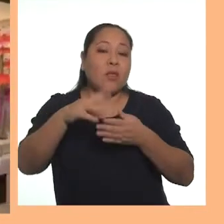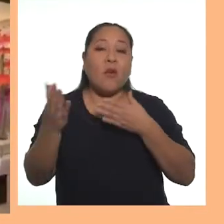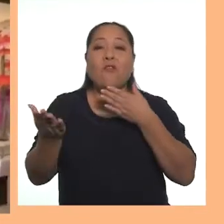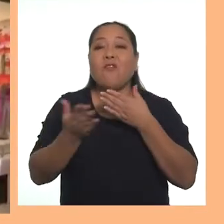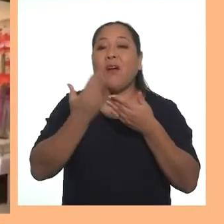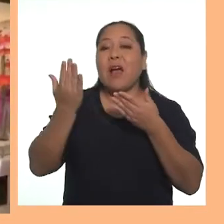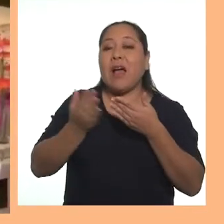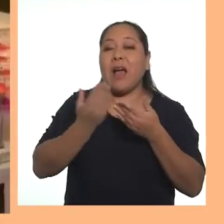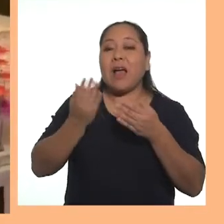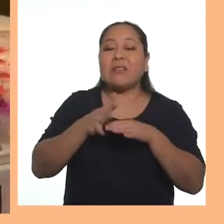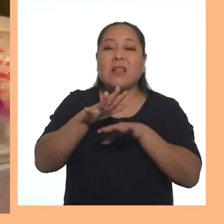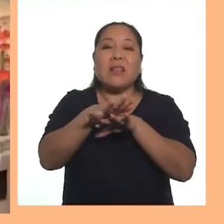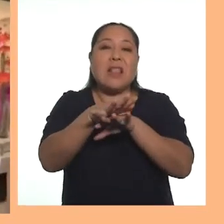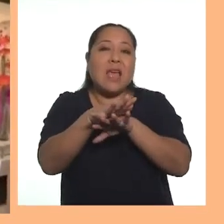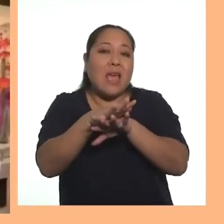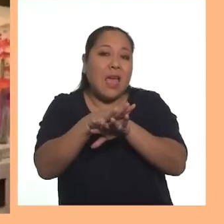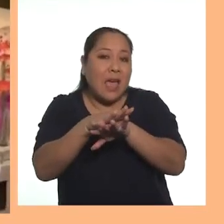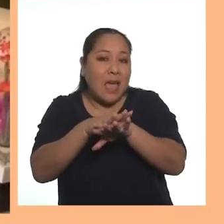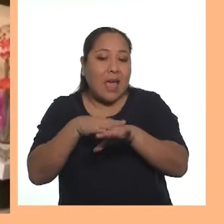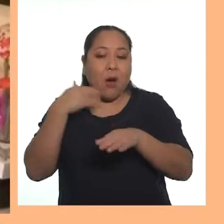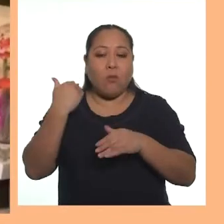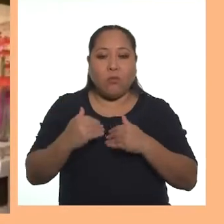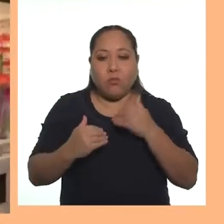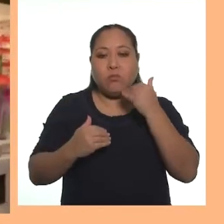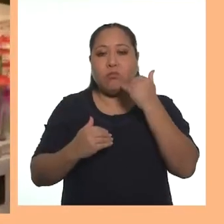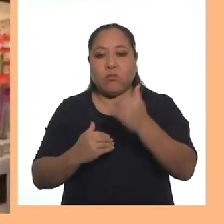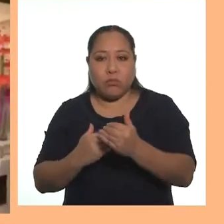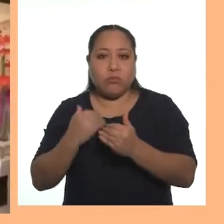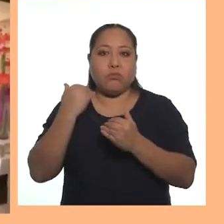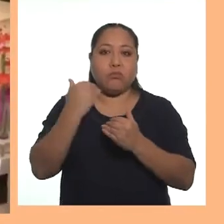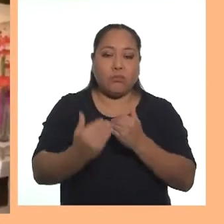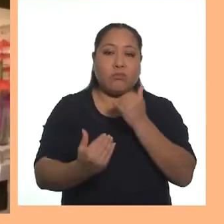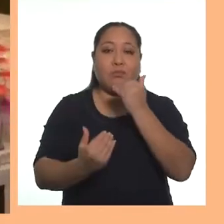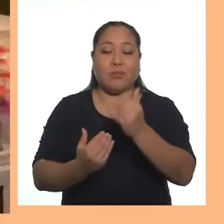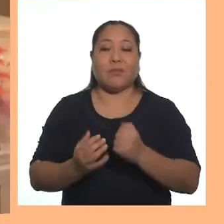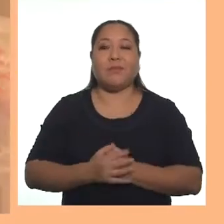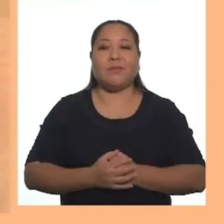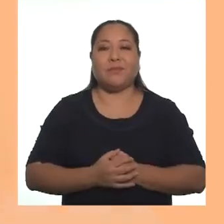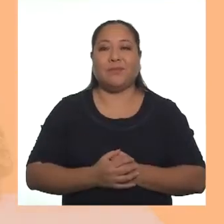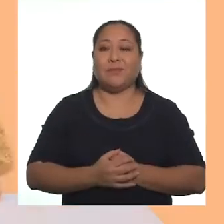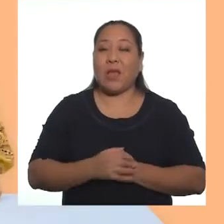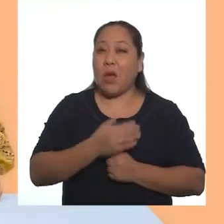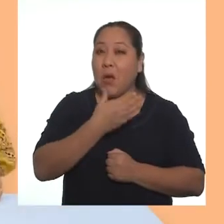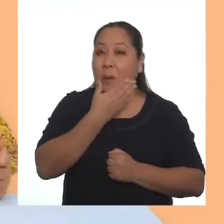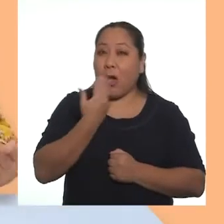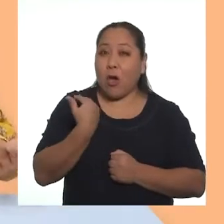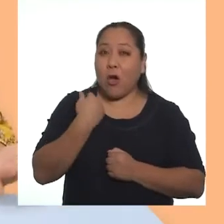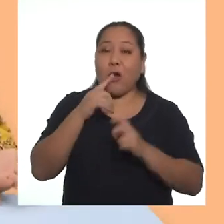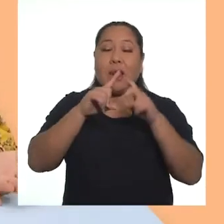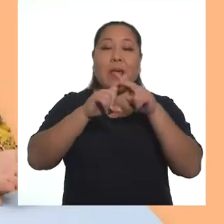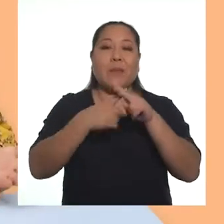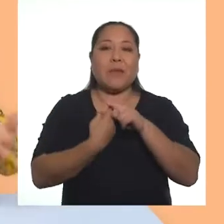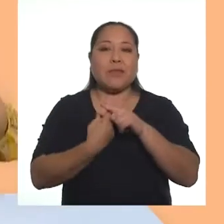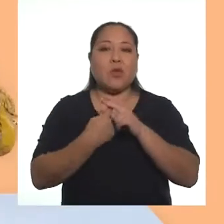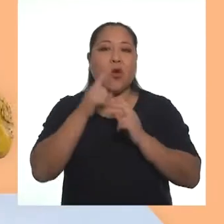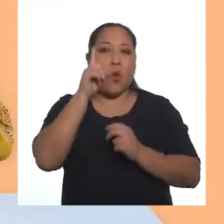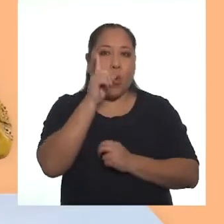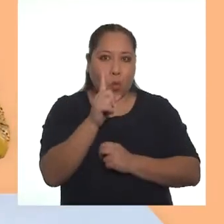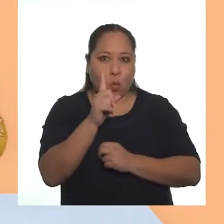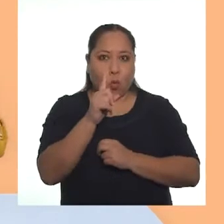los movimientos deben ser sencillos, pausados y secuenciados. De preferencia